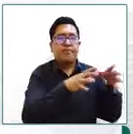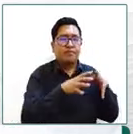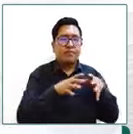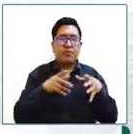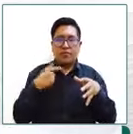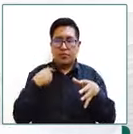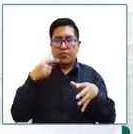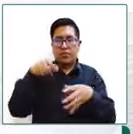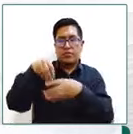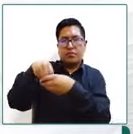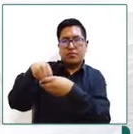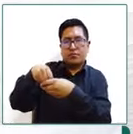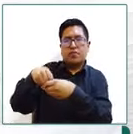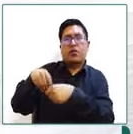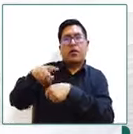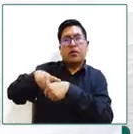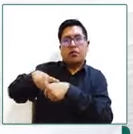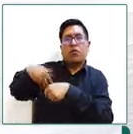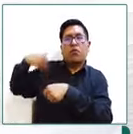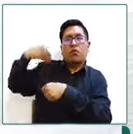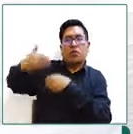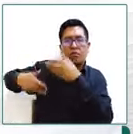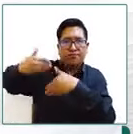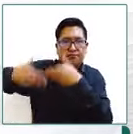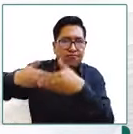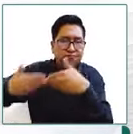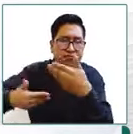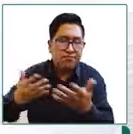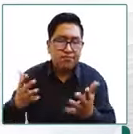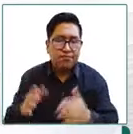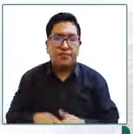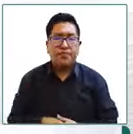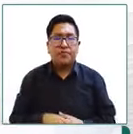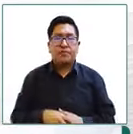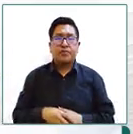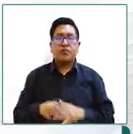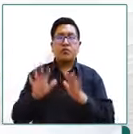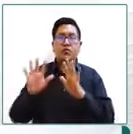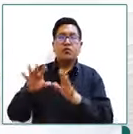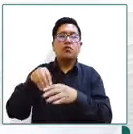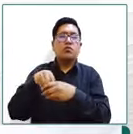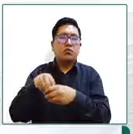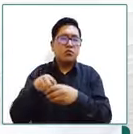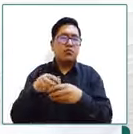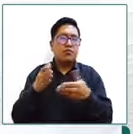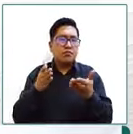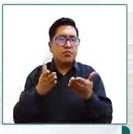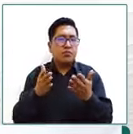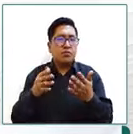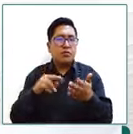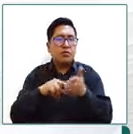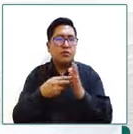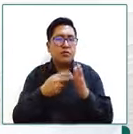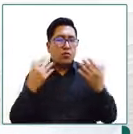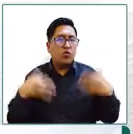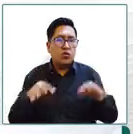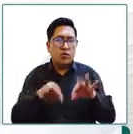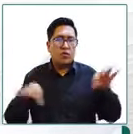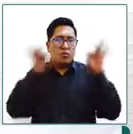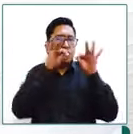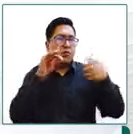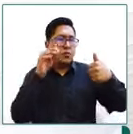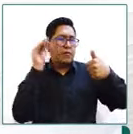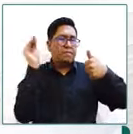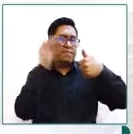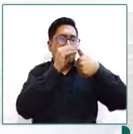estadía en esta situación de acogimiento que tiene que arroja un dato muy importante